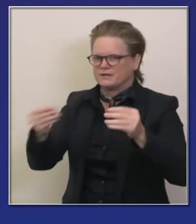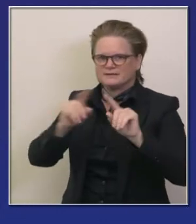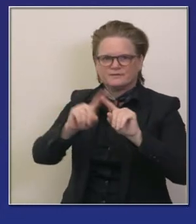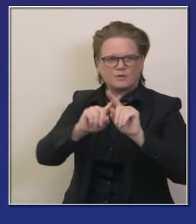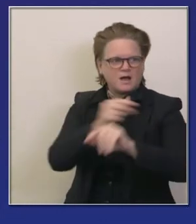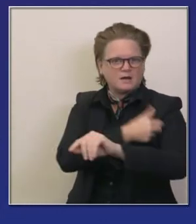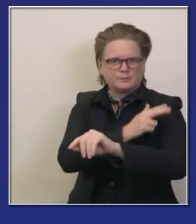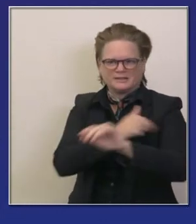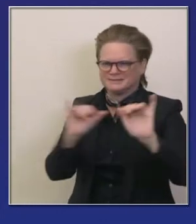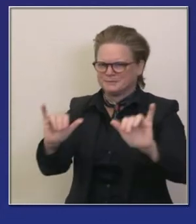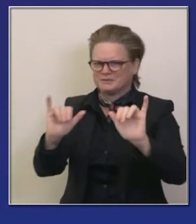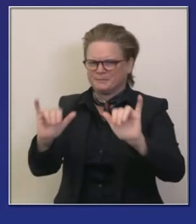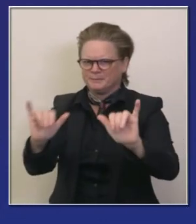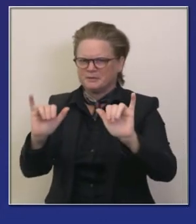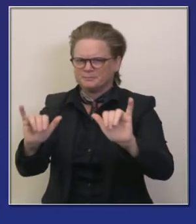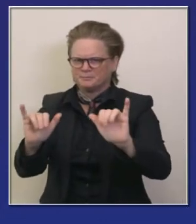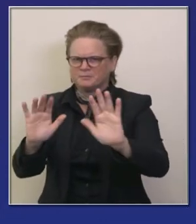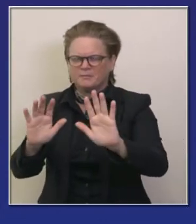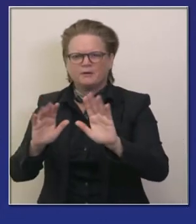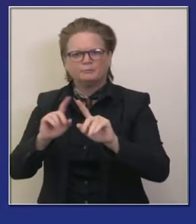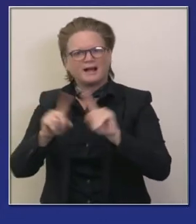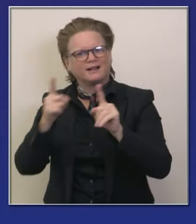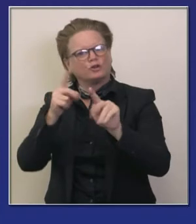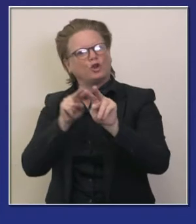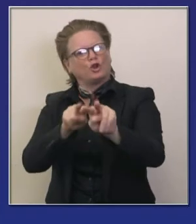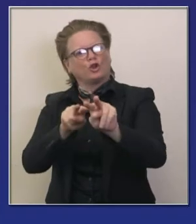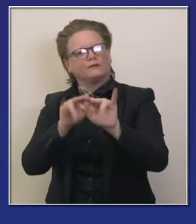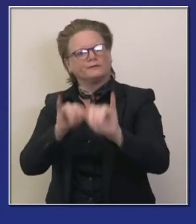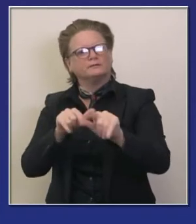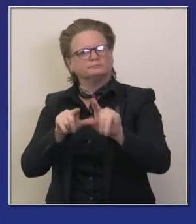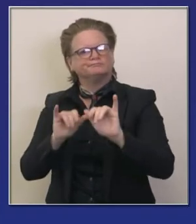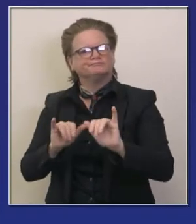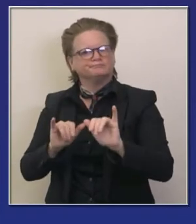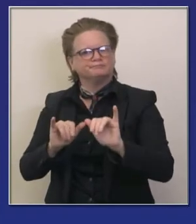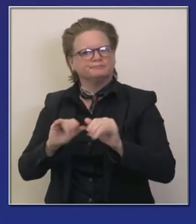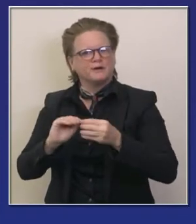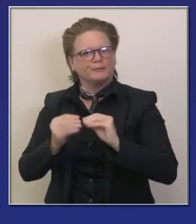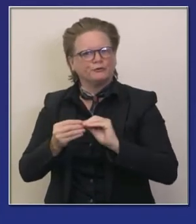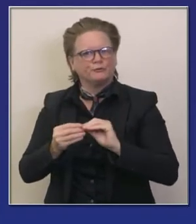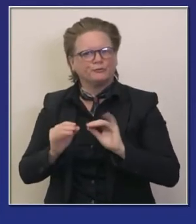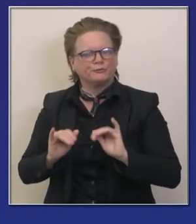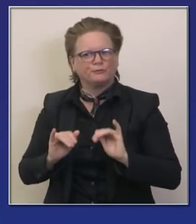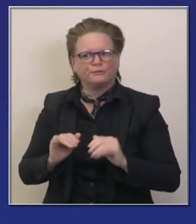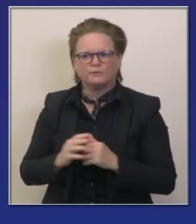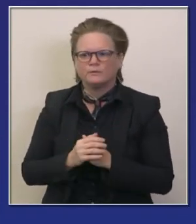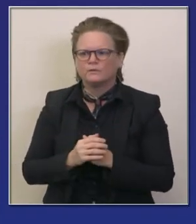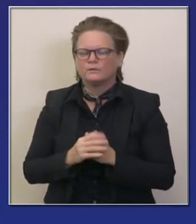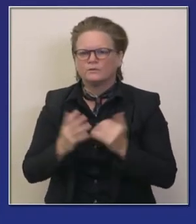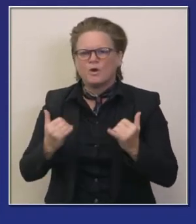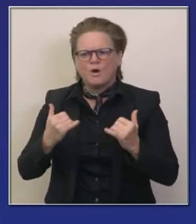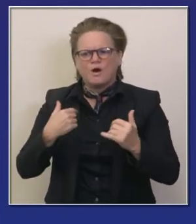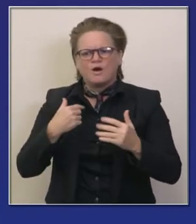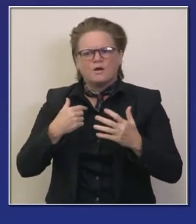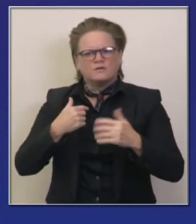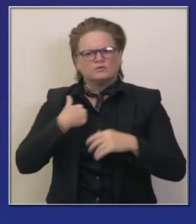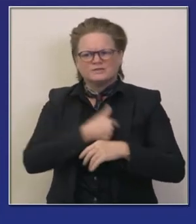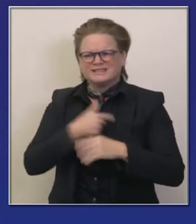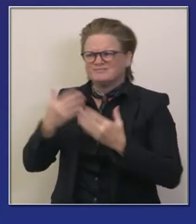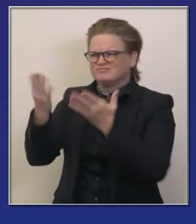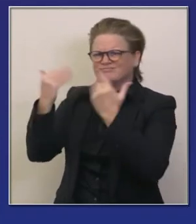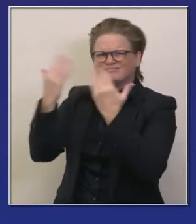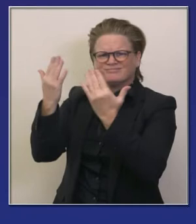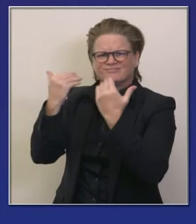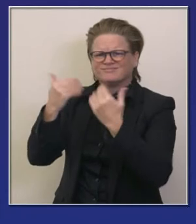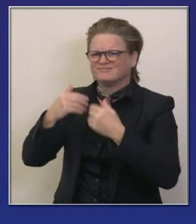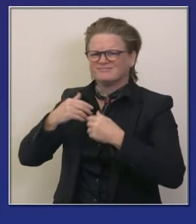intensivo y si se está preguntando por qué es que el estado de california siguió adelante con ese 15 por